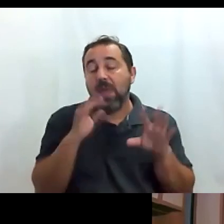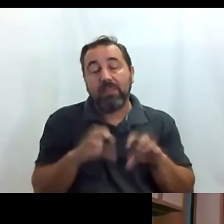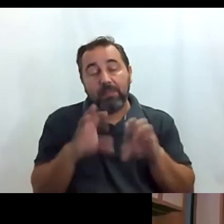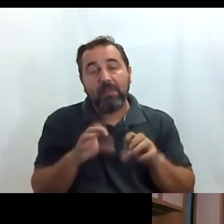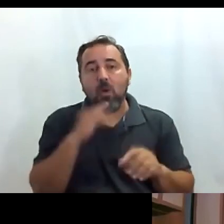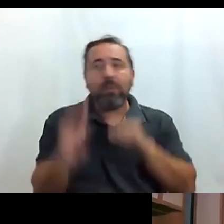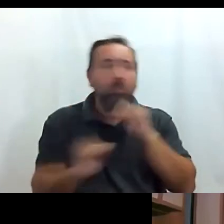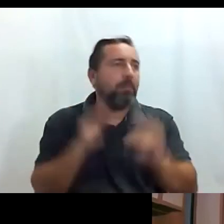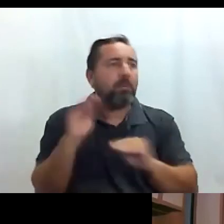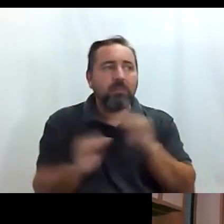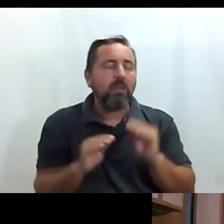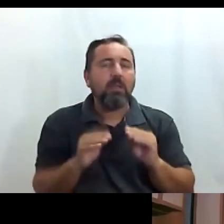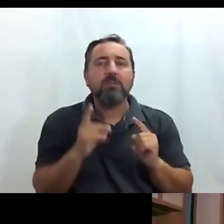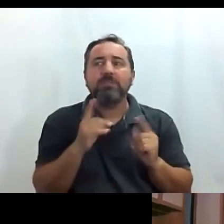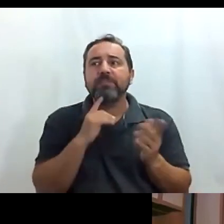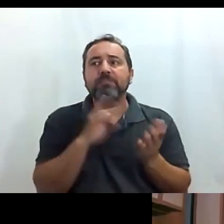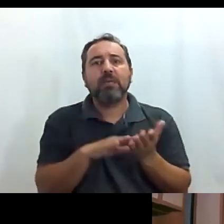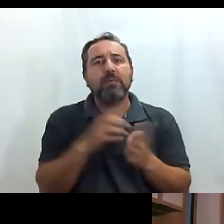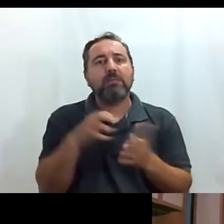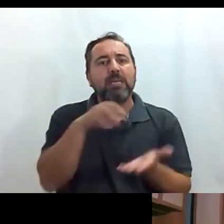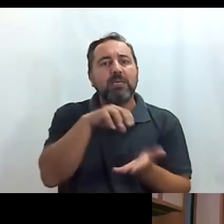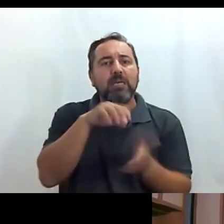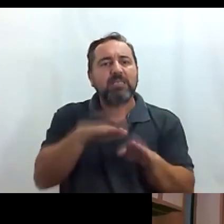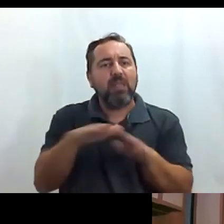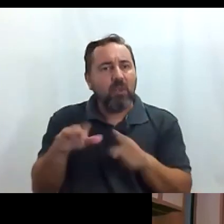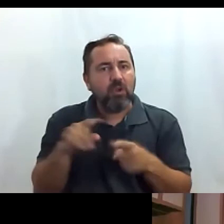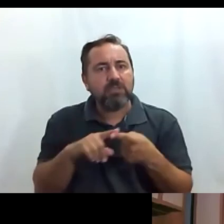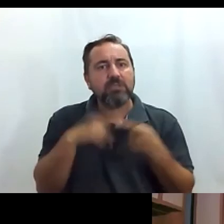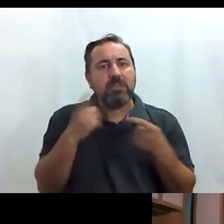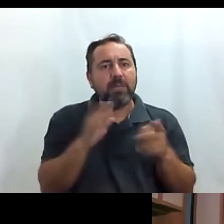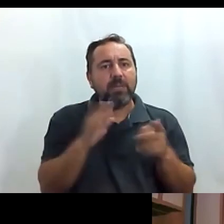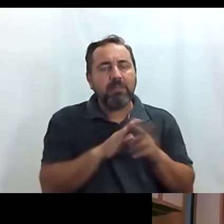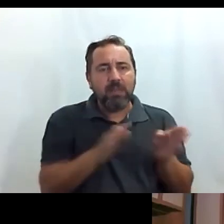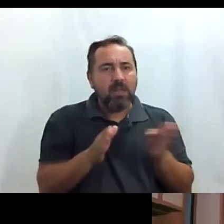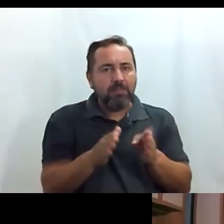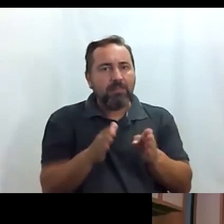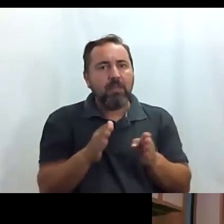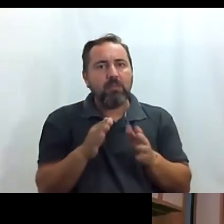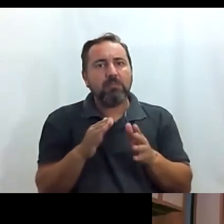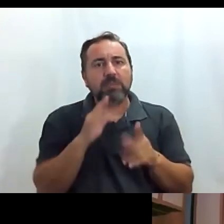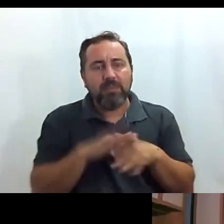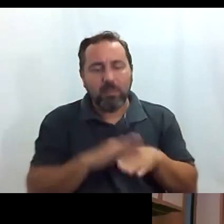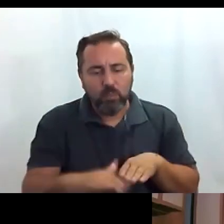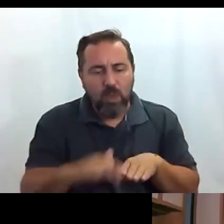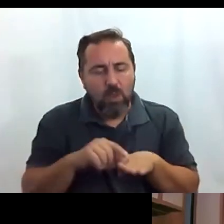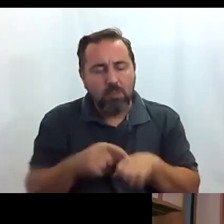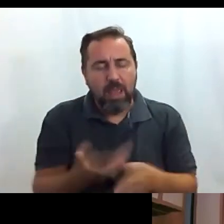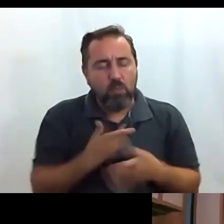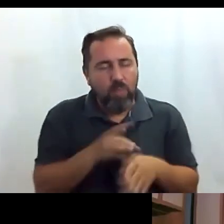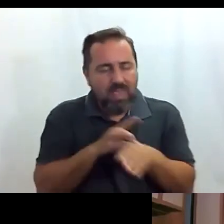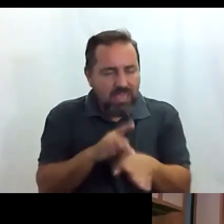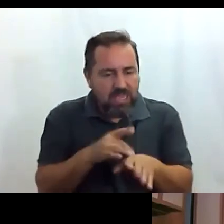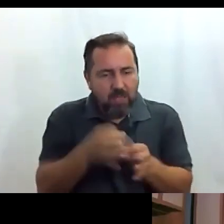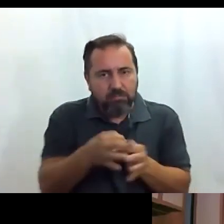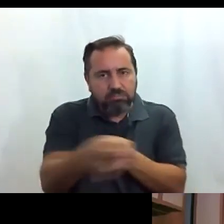o preguntar también en muchas estaciones había si no recuerdo mal encaminamientos señales podotáctiles en el suelo para guiarnos y